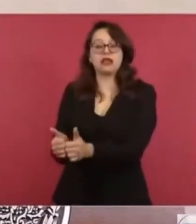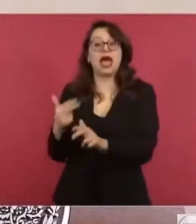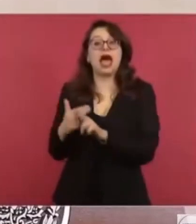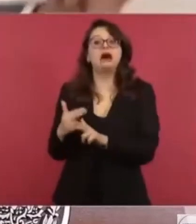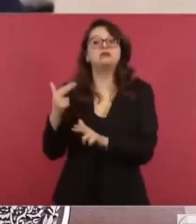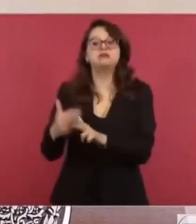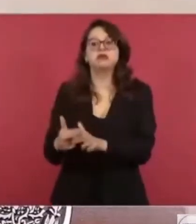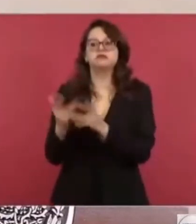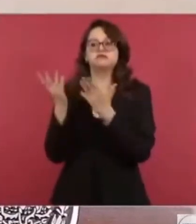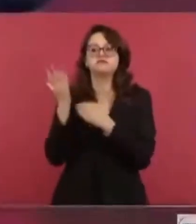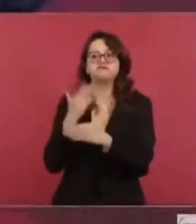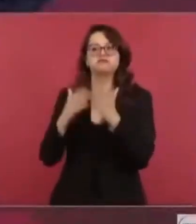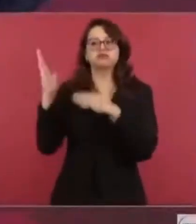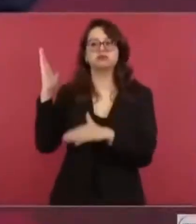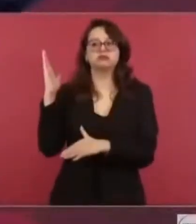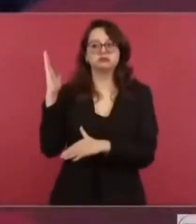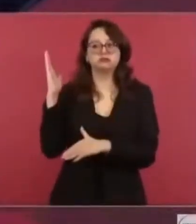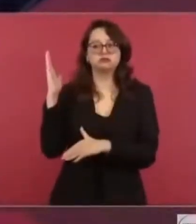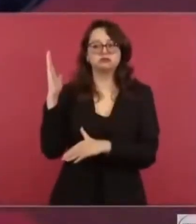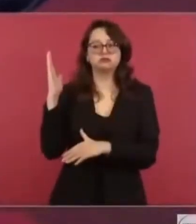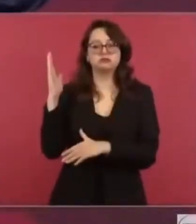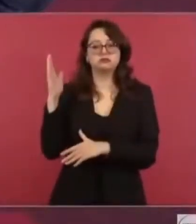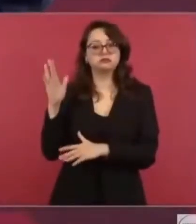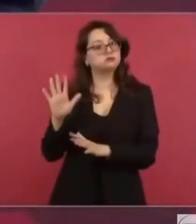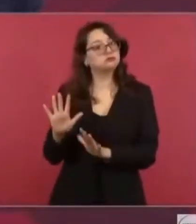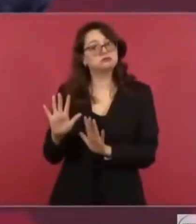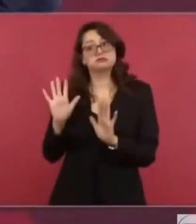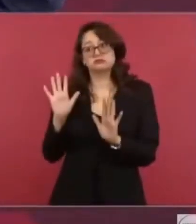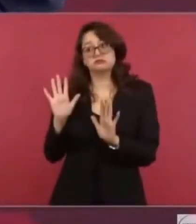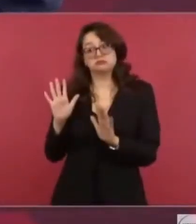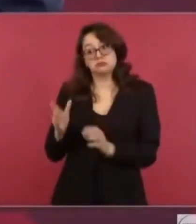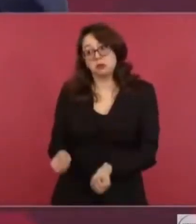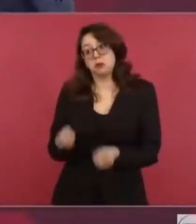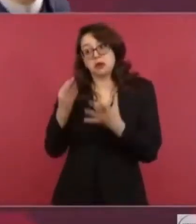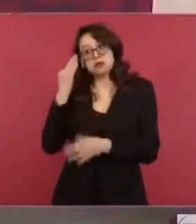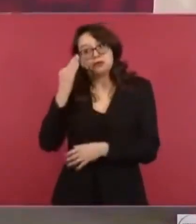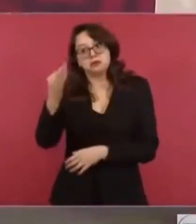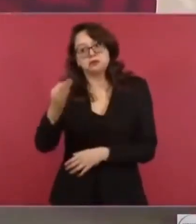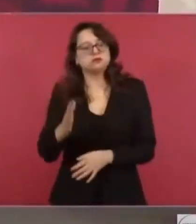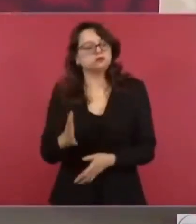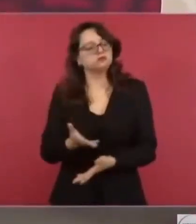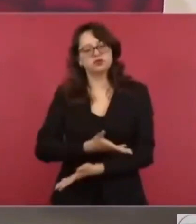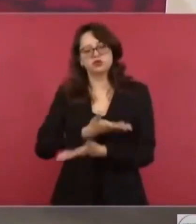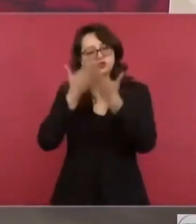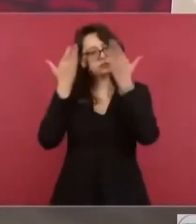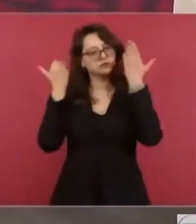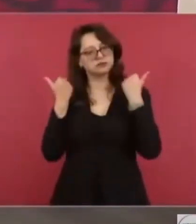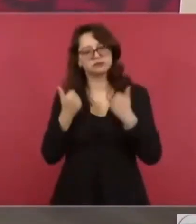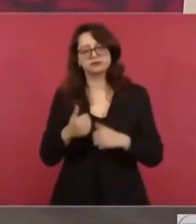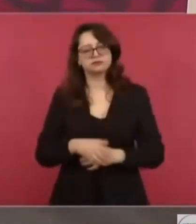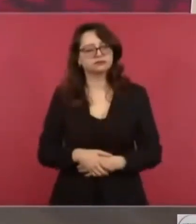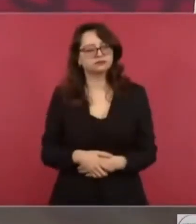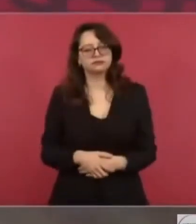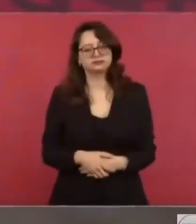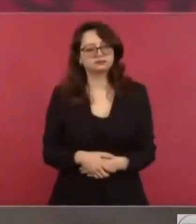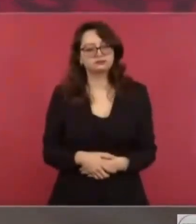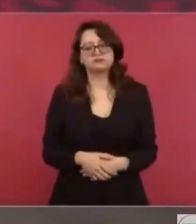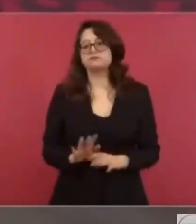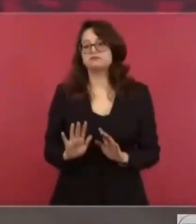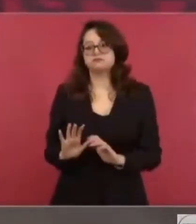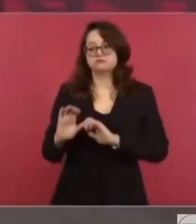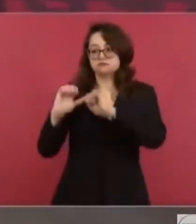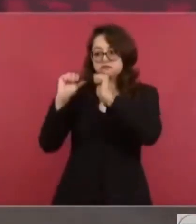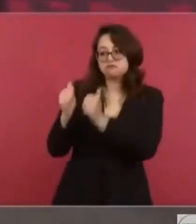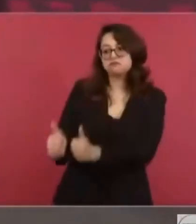Acapulco hasta que se restablezca y se